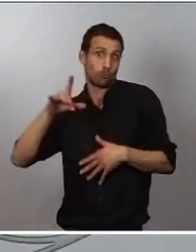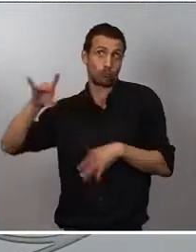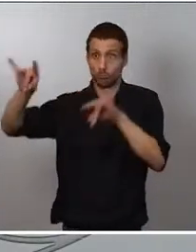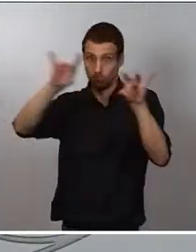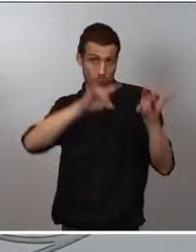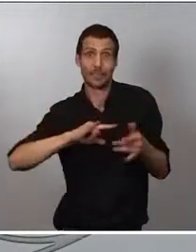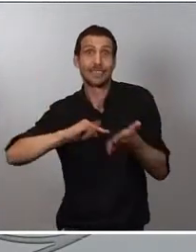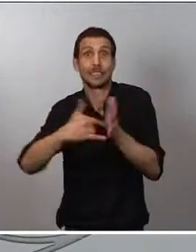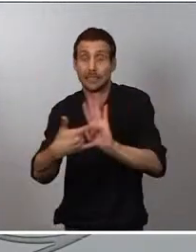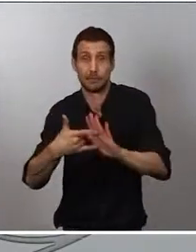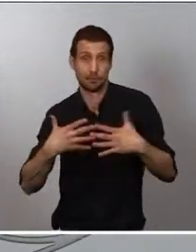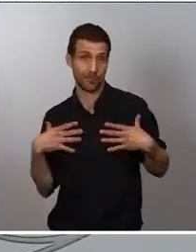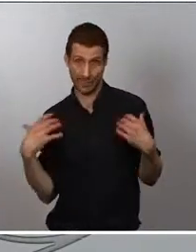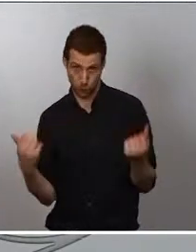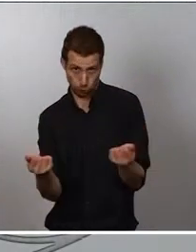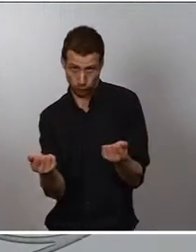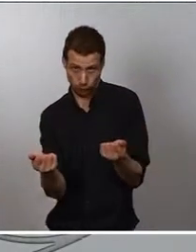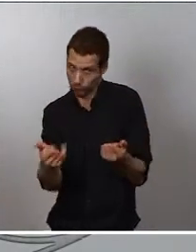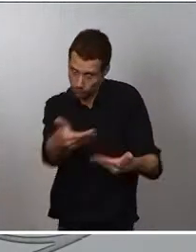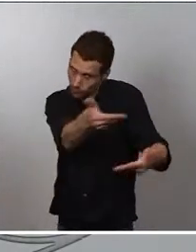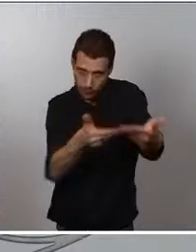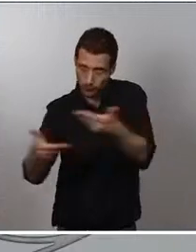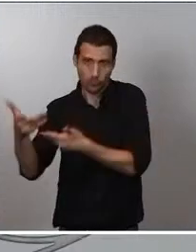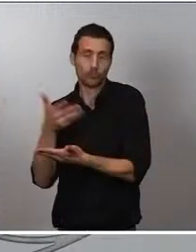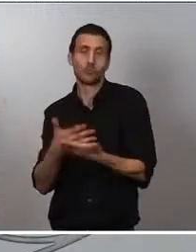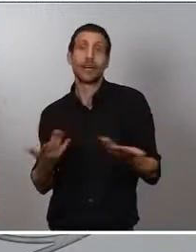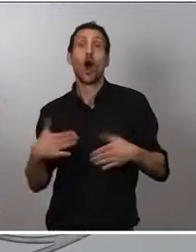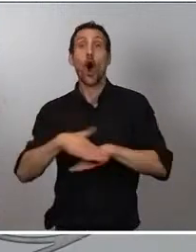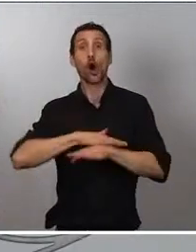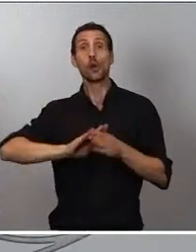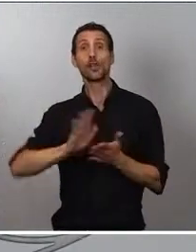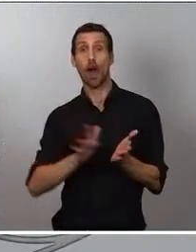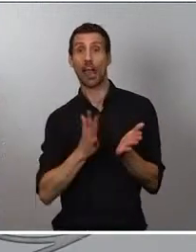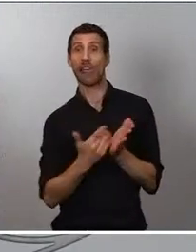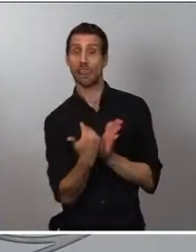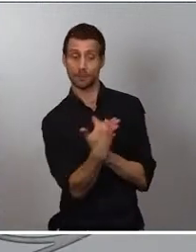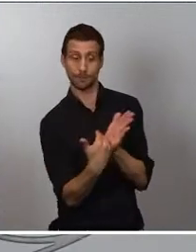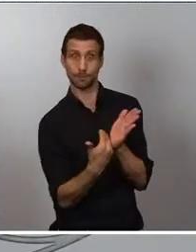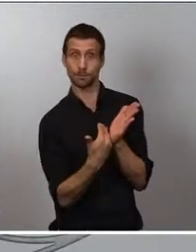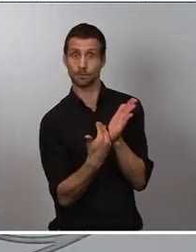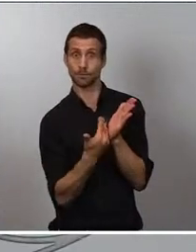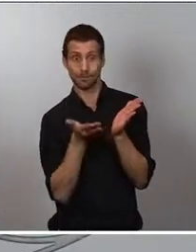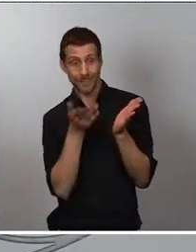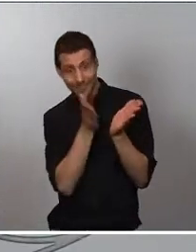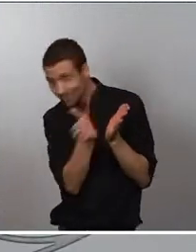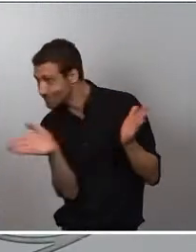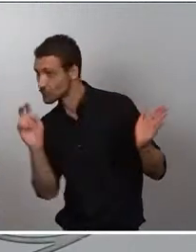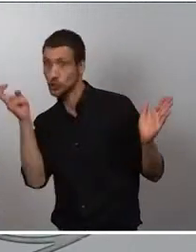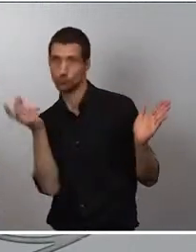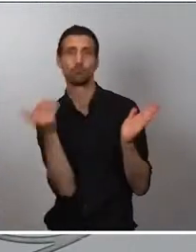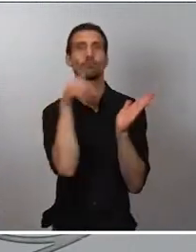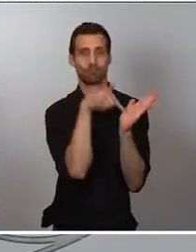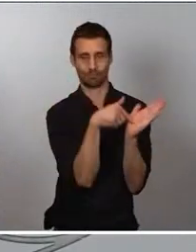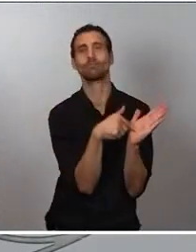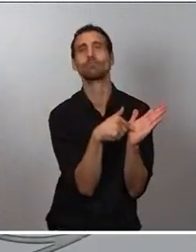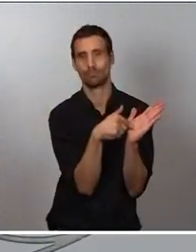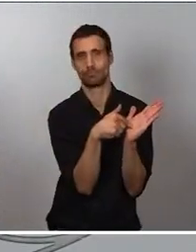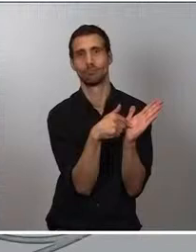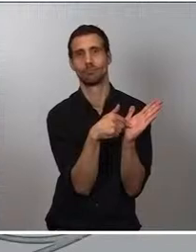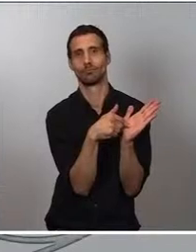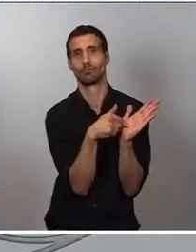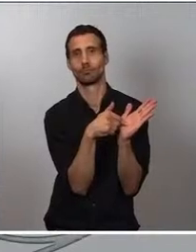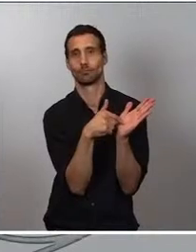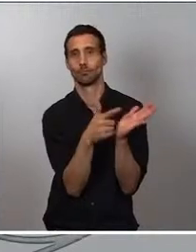Salud. No está en la agenda del gobierno otra cuestión que no sea esta. Por tanto, no hay caso. No está en la agenda del gobierno